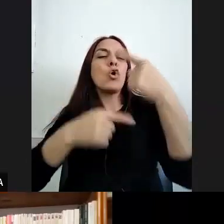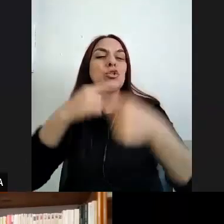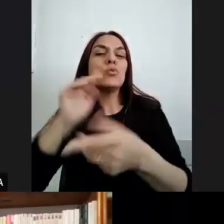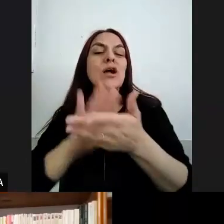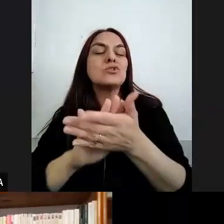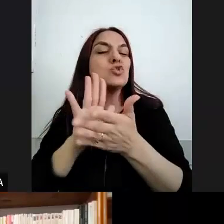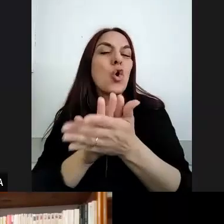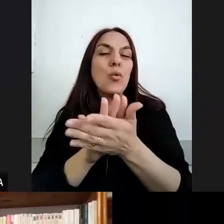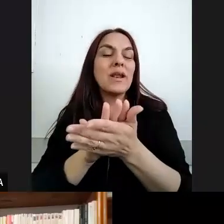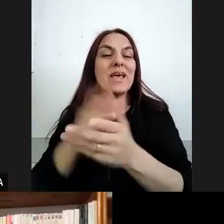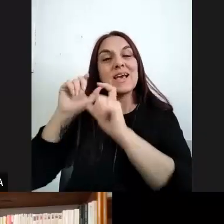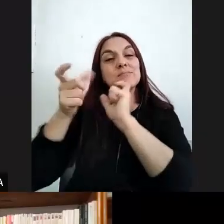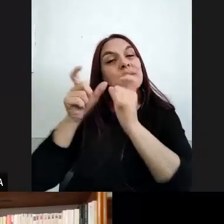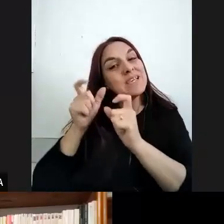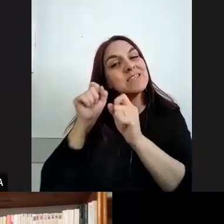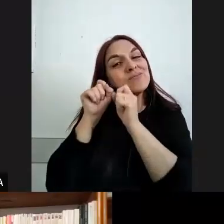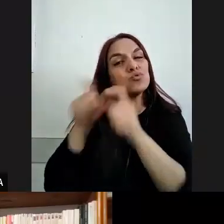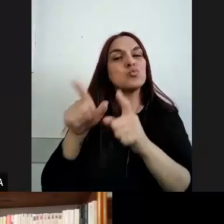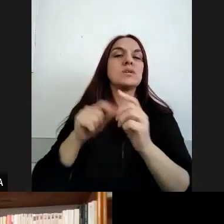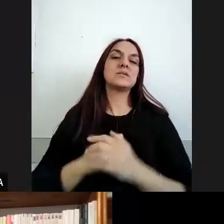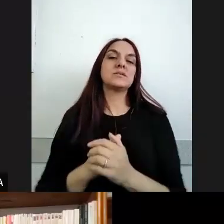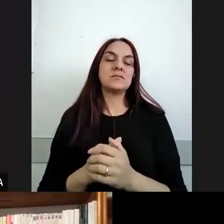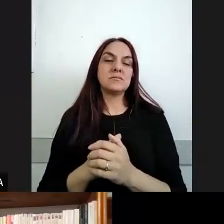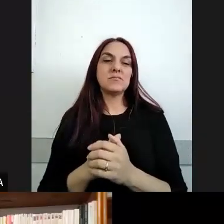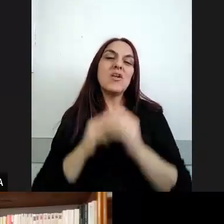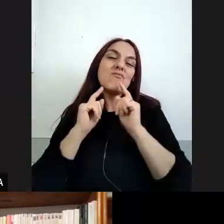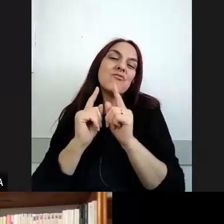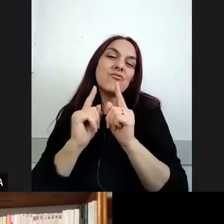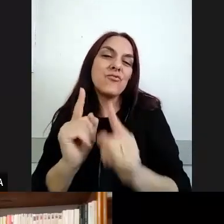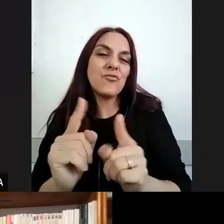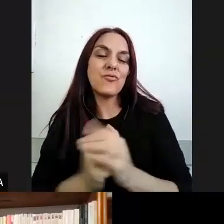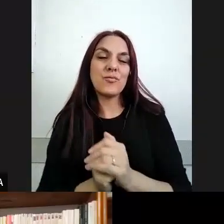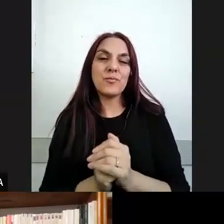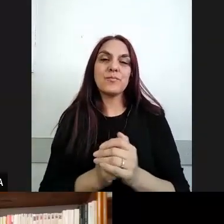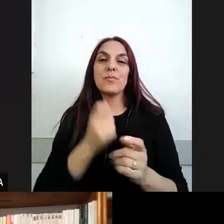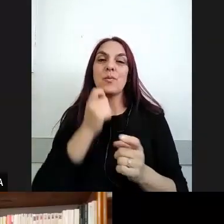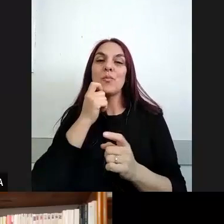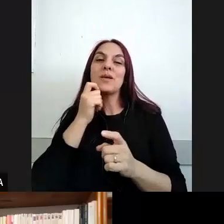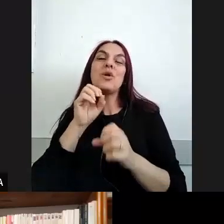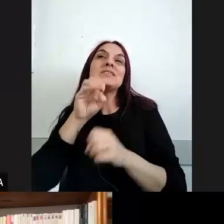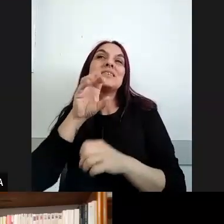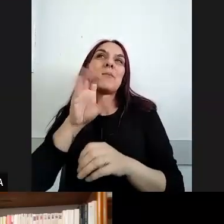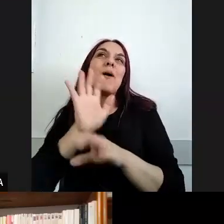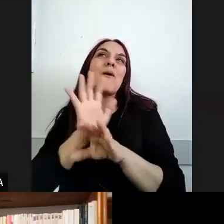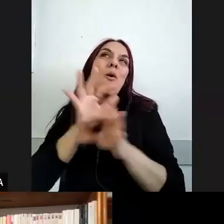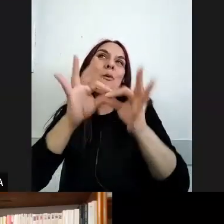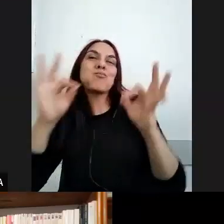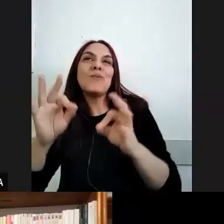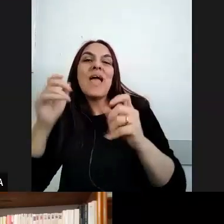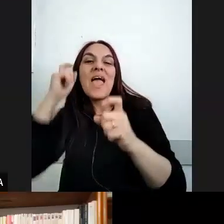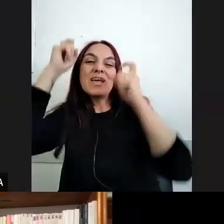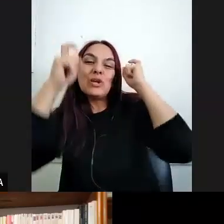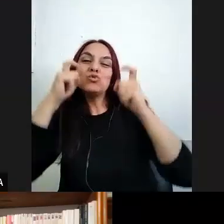a los sucesos vividos a las experiencias vividas ¿no? aquello que Bourdieu llamaba la ilusión biográfica la intención de dar